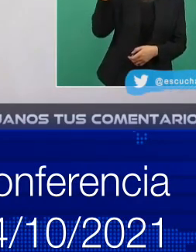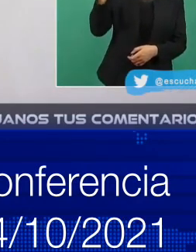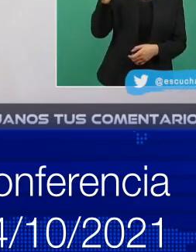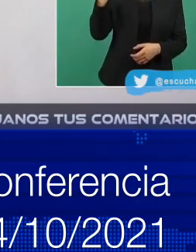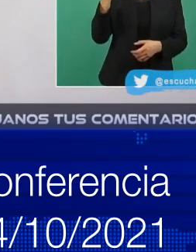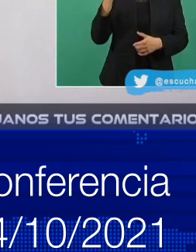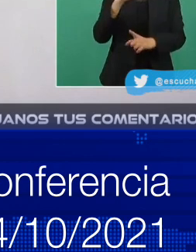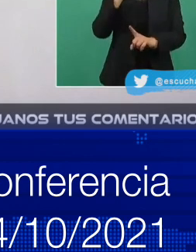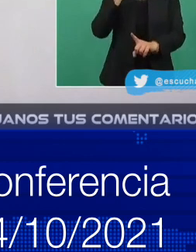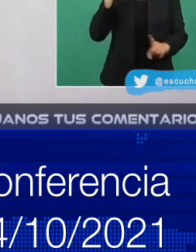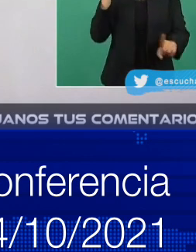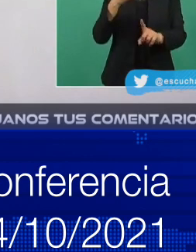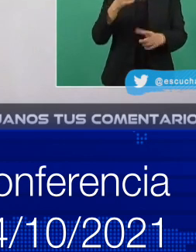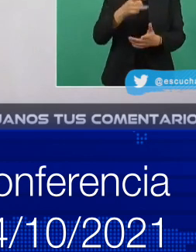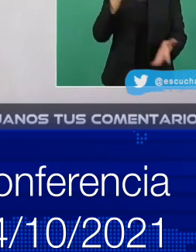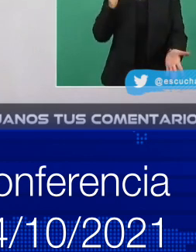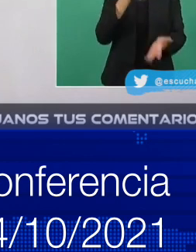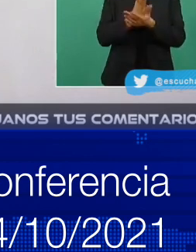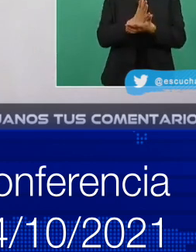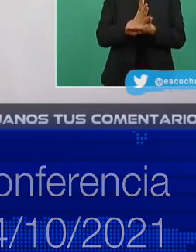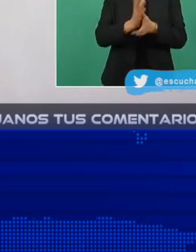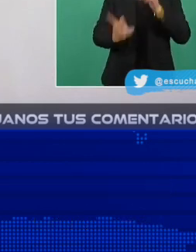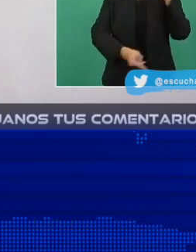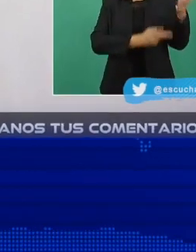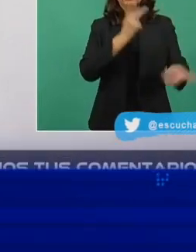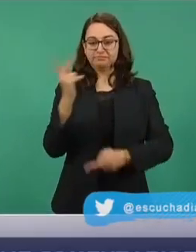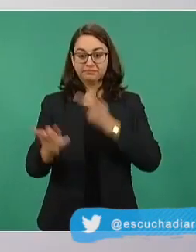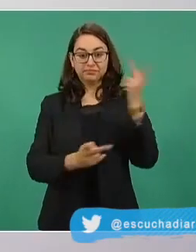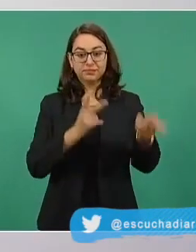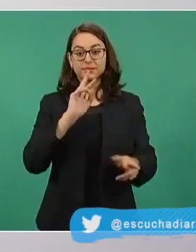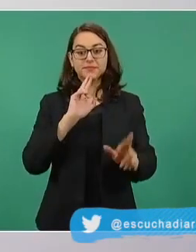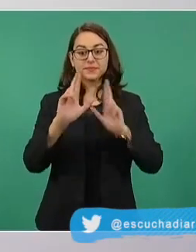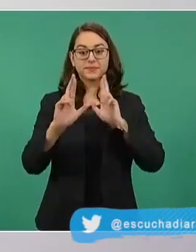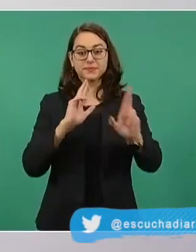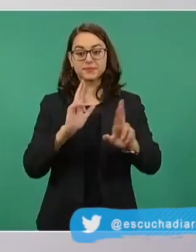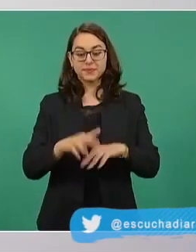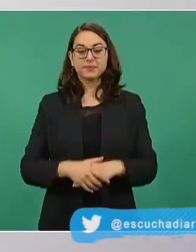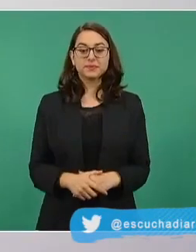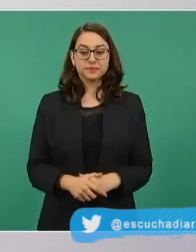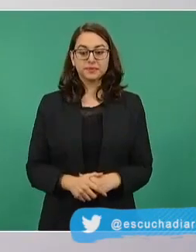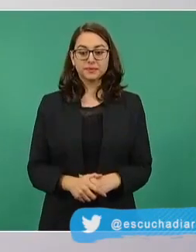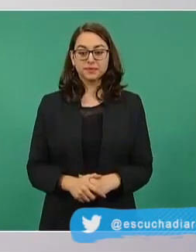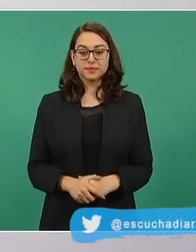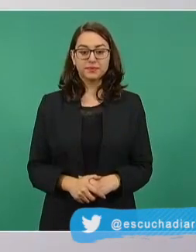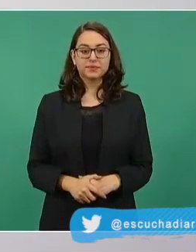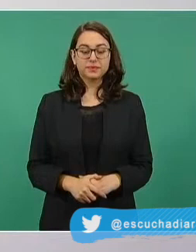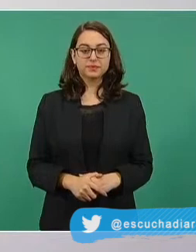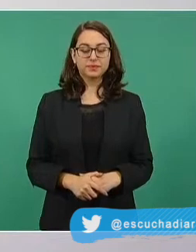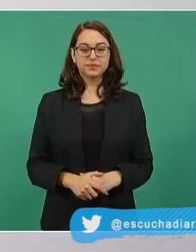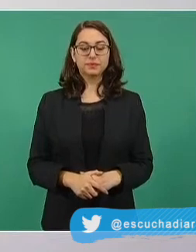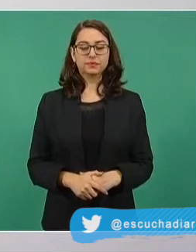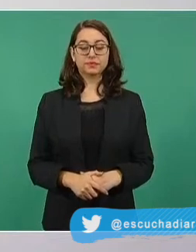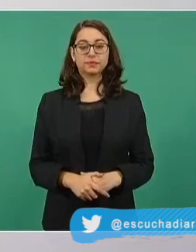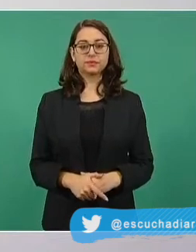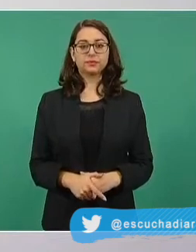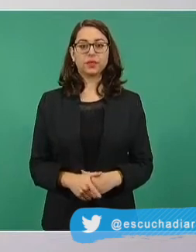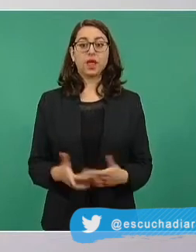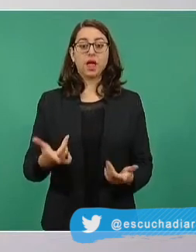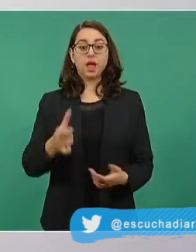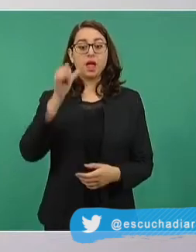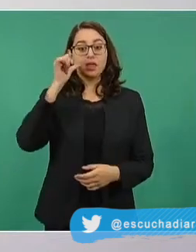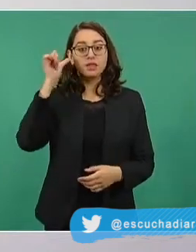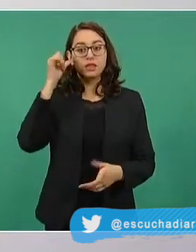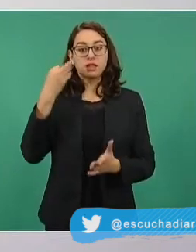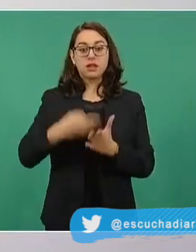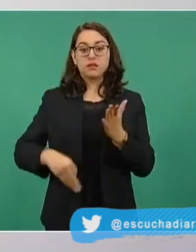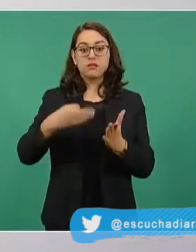preguntas y respuestas. El día de hoy el presidente descarta que se utilice en México el